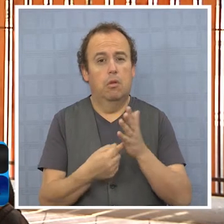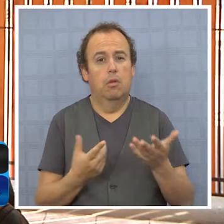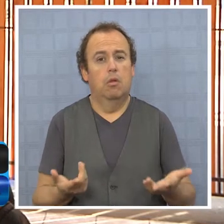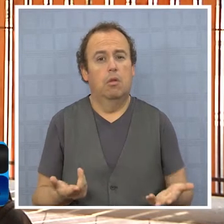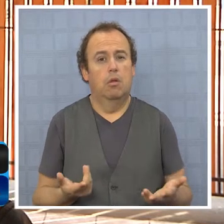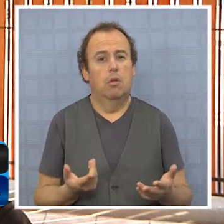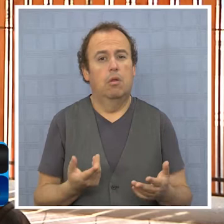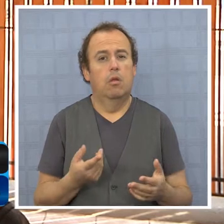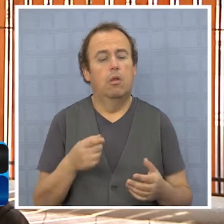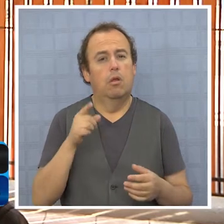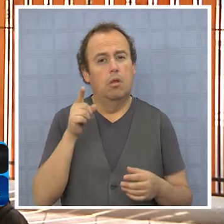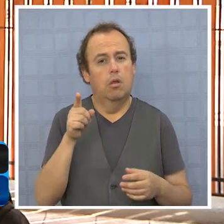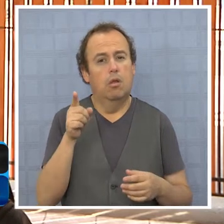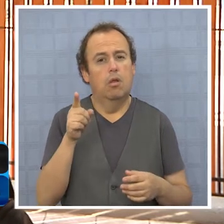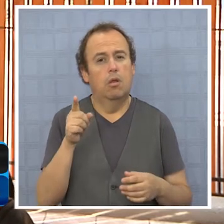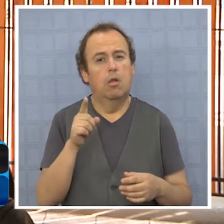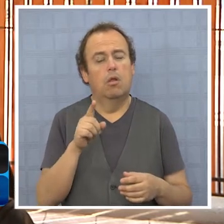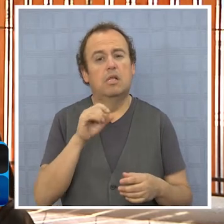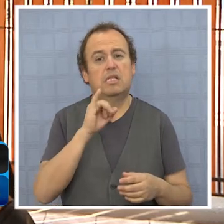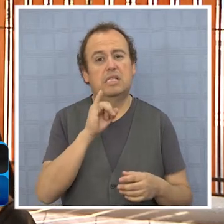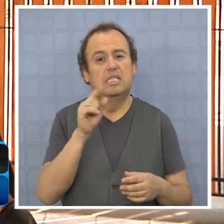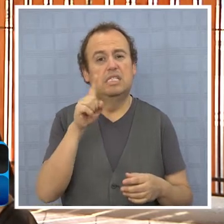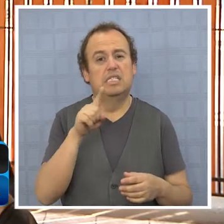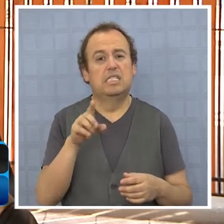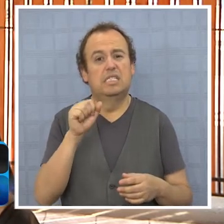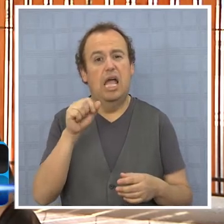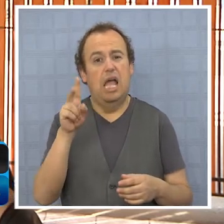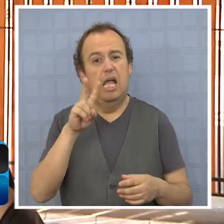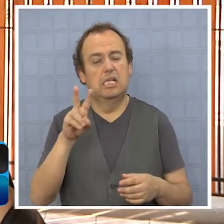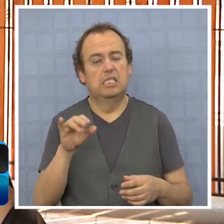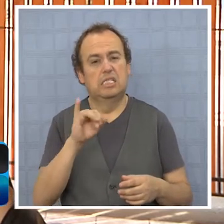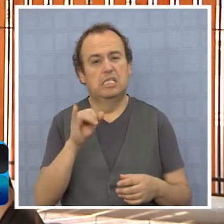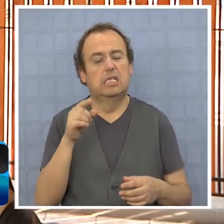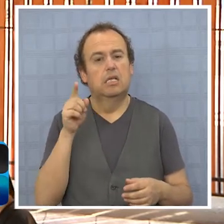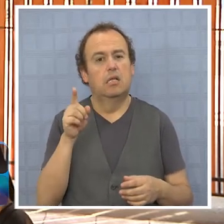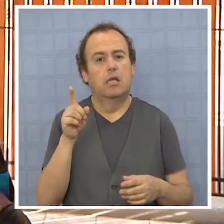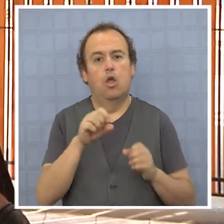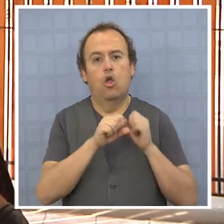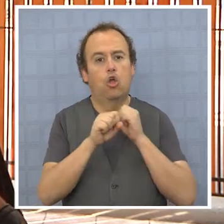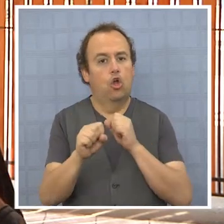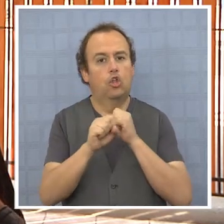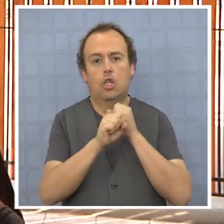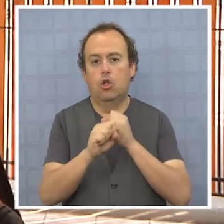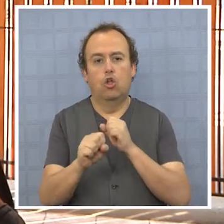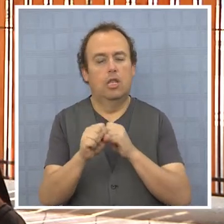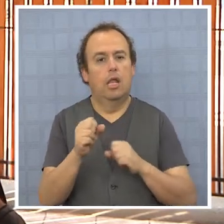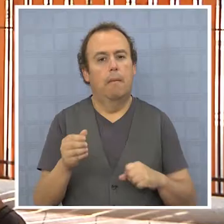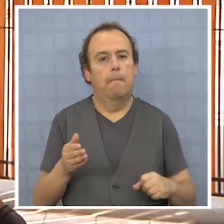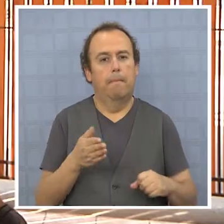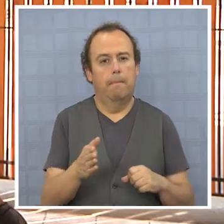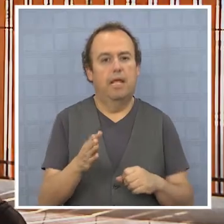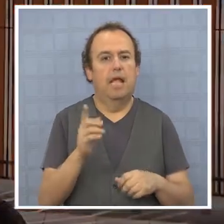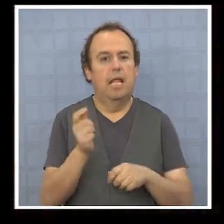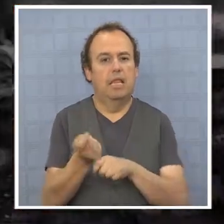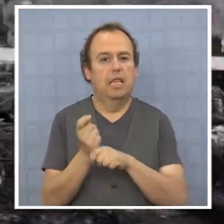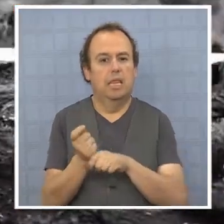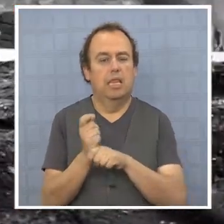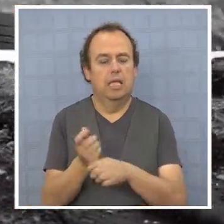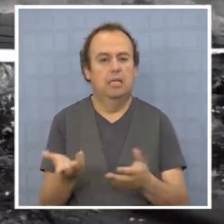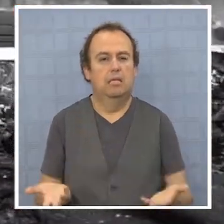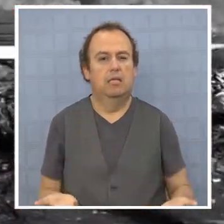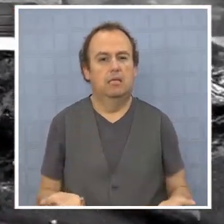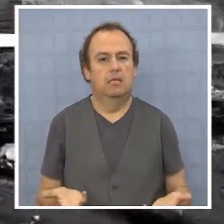que hace la región a Marta Isasi, van todas en contra de la pesca artesanal. Todo, todo en contra de la pesca artesanal.